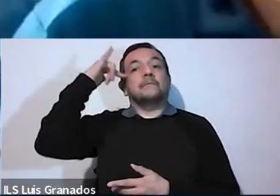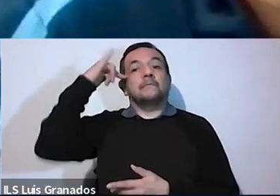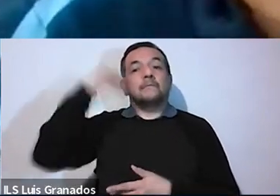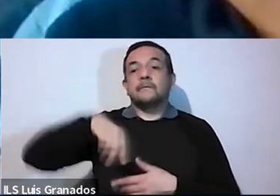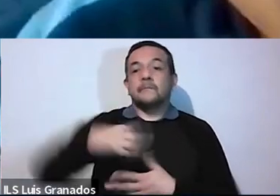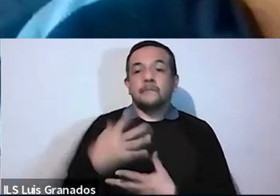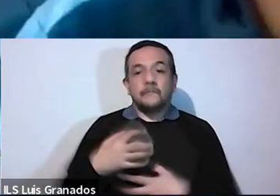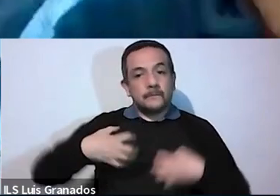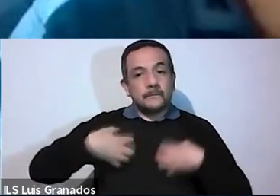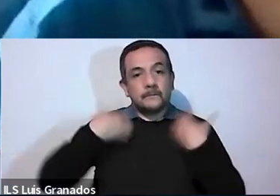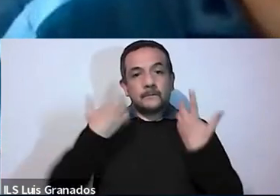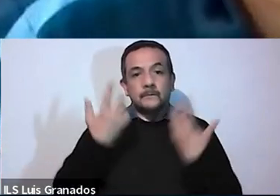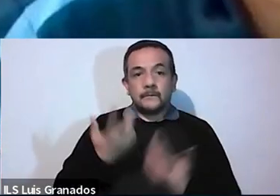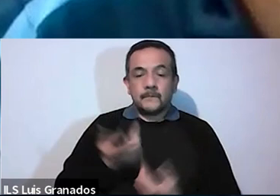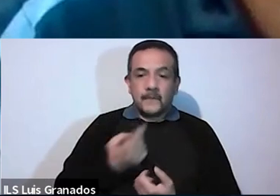posible rabia, envidia,